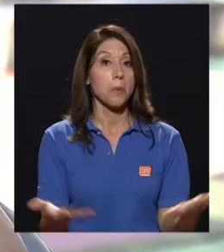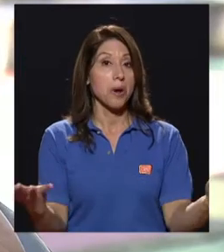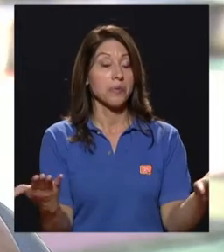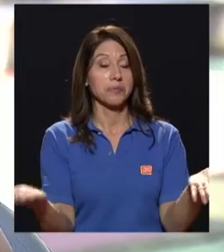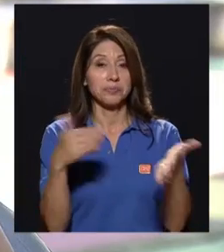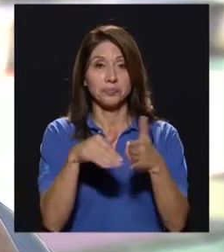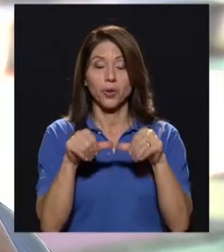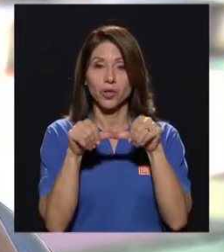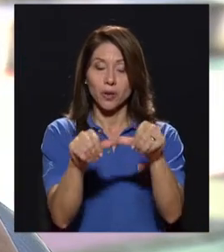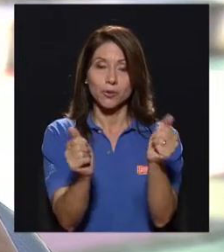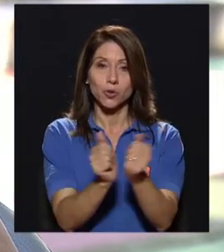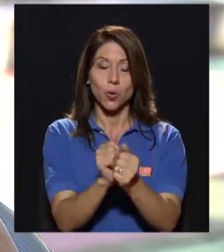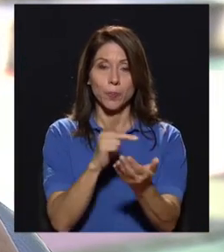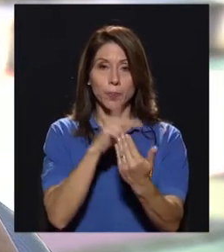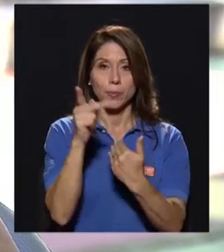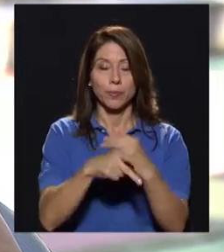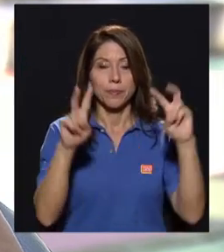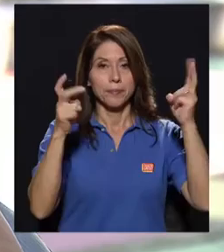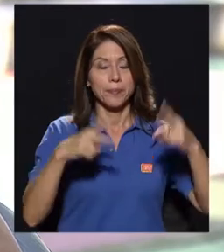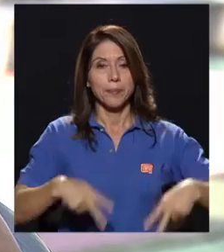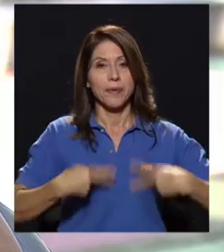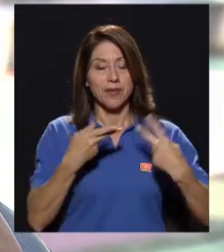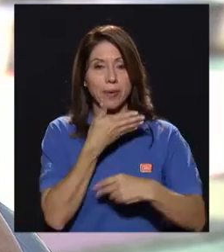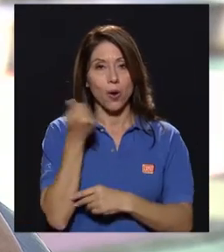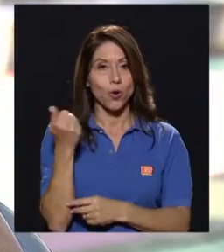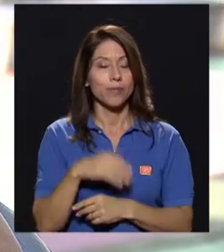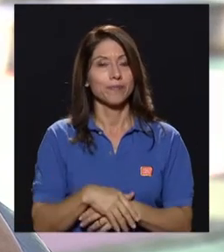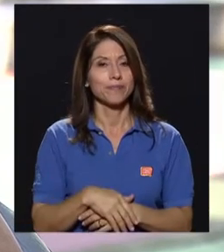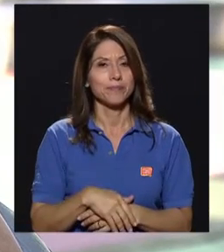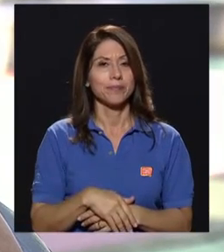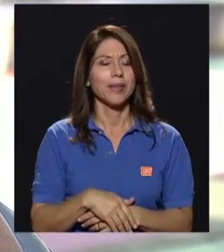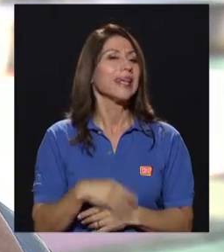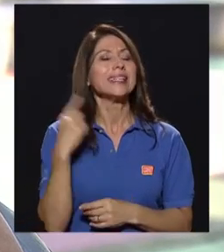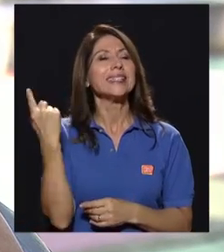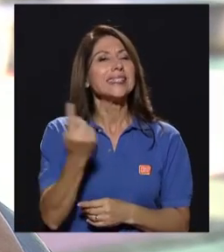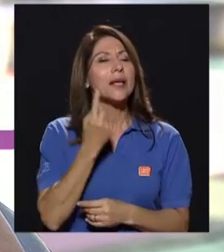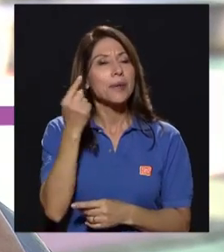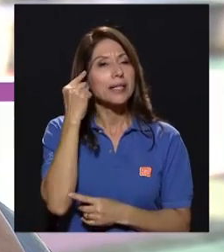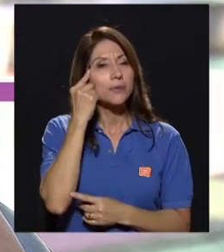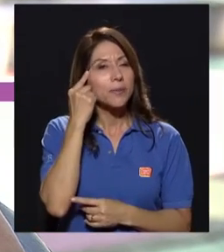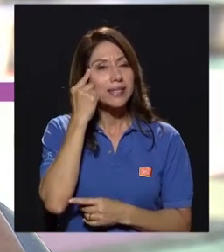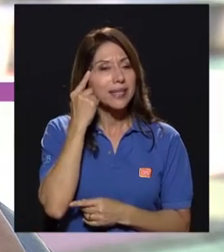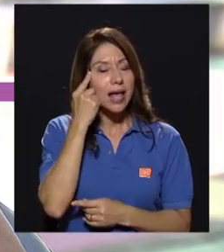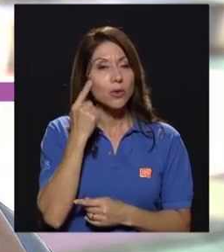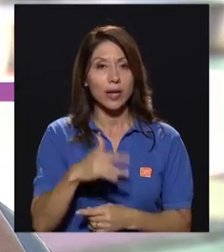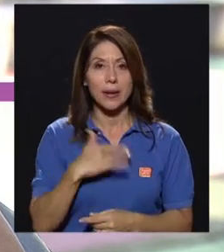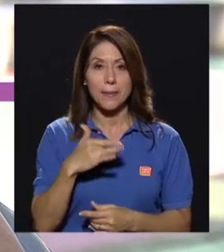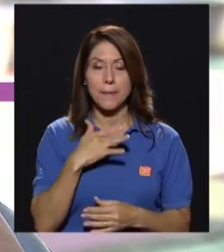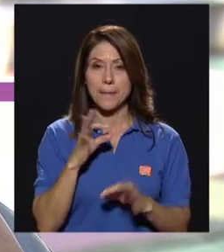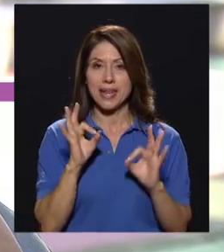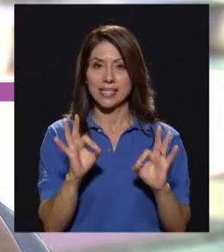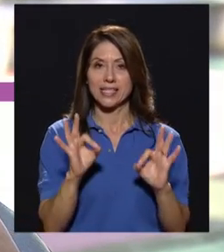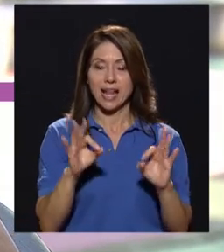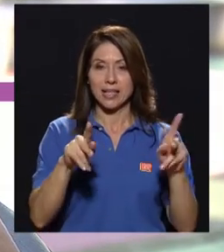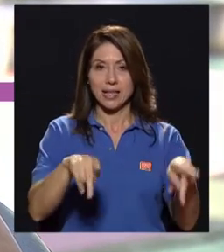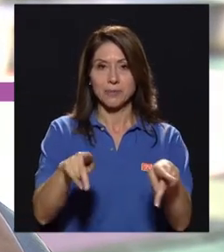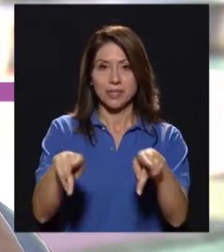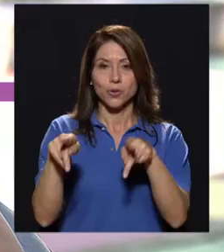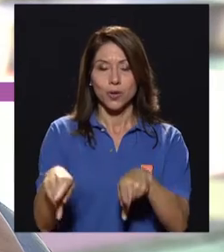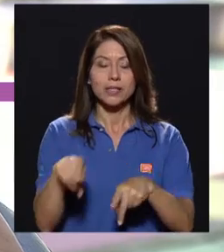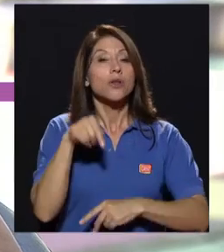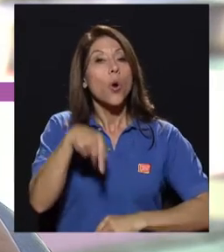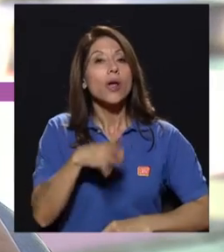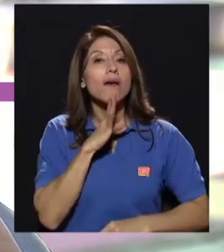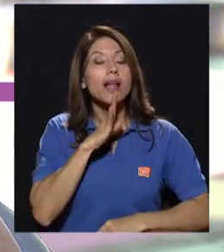Bueno, regresamos a la telerevista Vivir Mejor y la hacemos pensando siempre en el bienestar de las personas. Hoy,